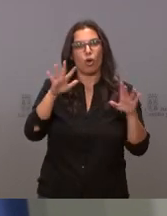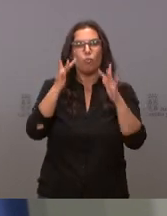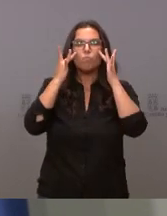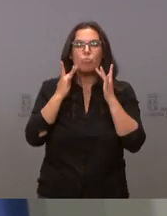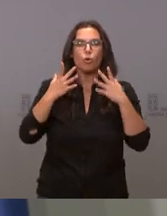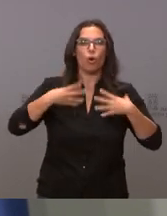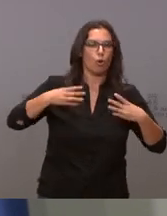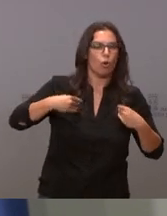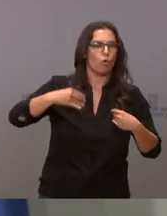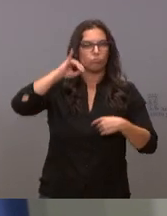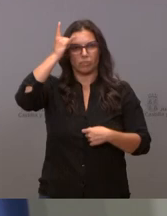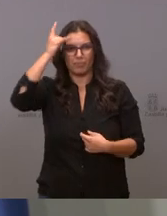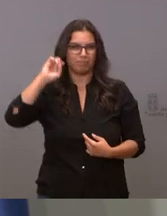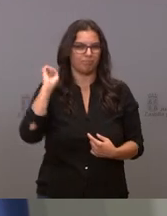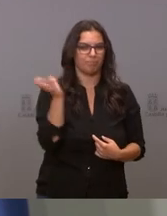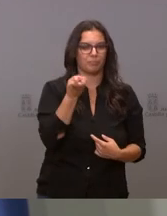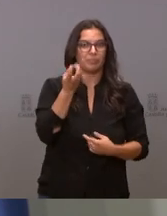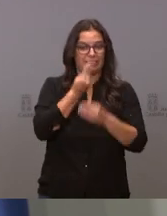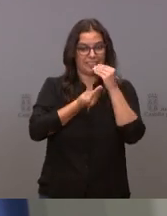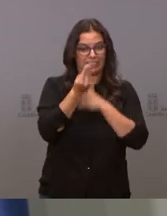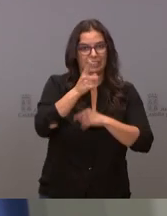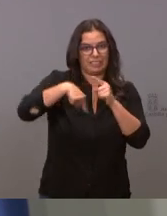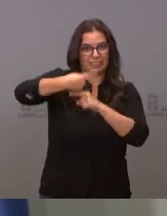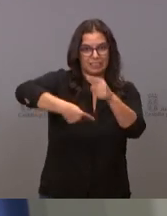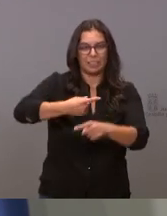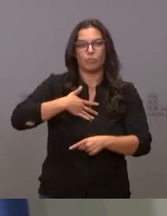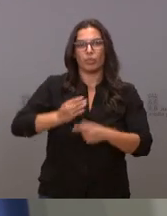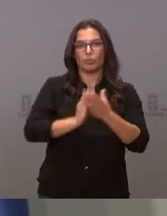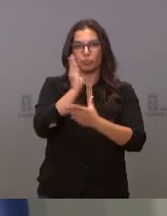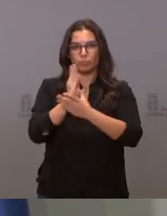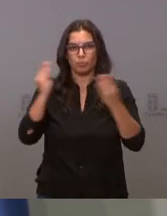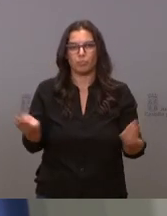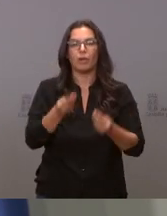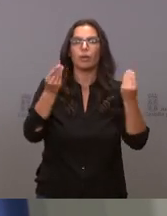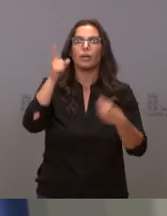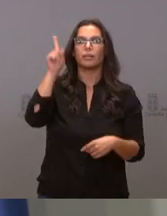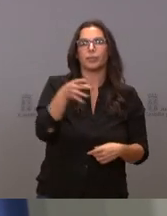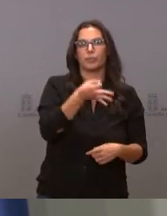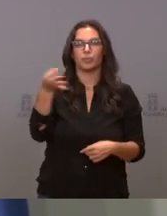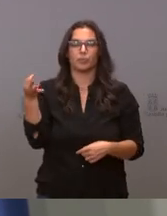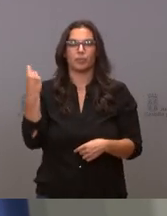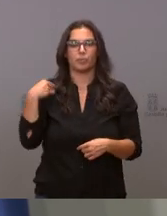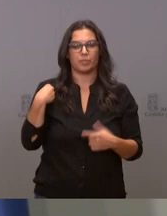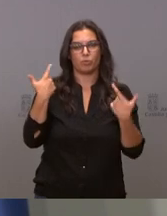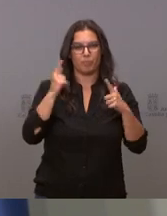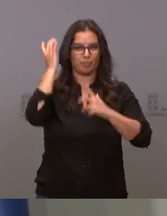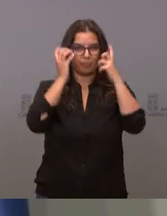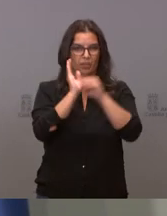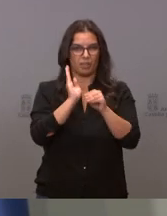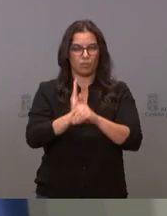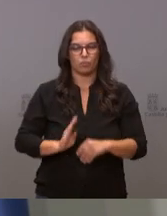bovino, vino y caprino, lo que va a contribuir a la mejora de la productividad y de la eficiencia de nuestras explotaciones ganaderas.